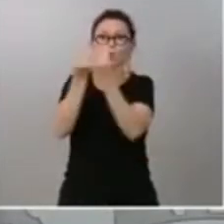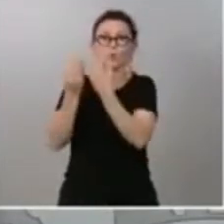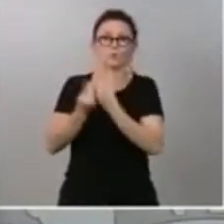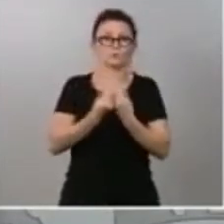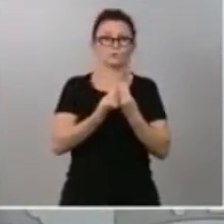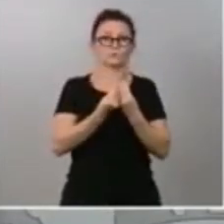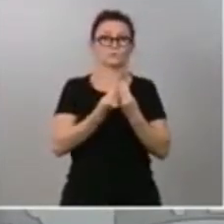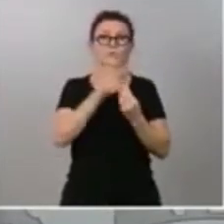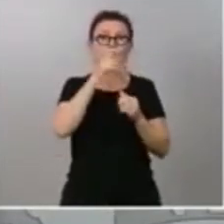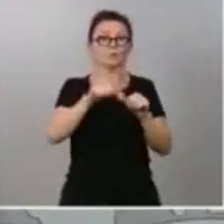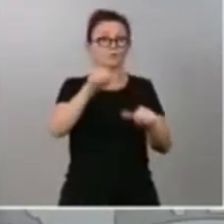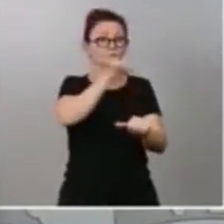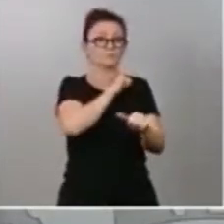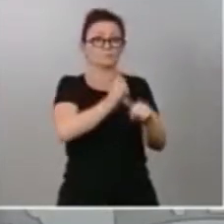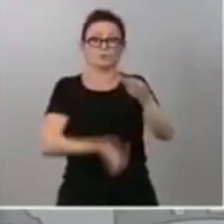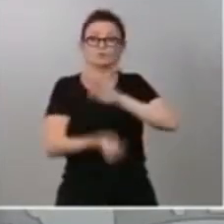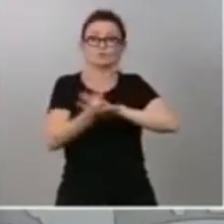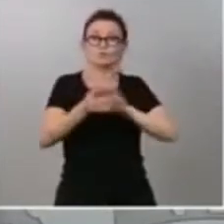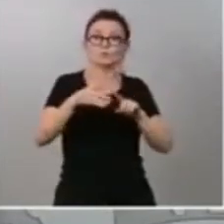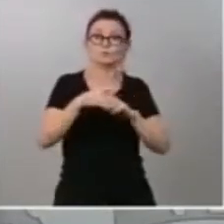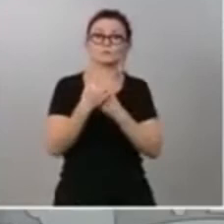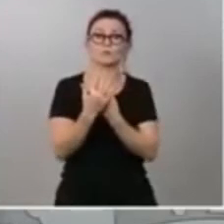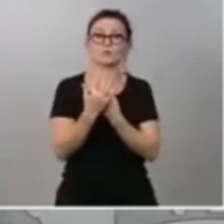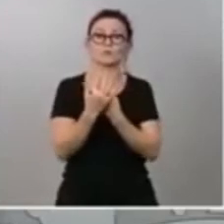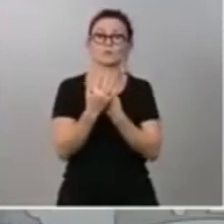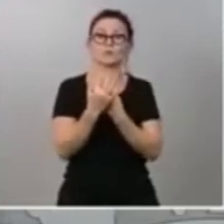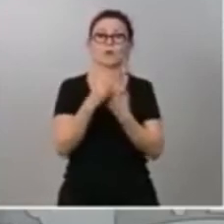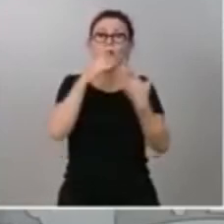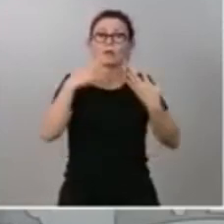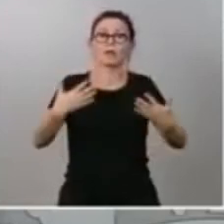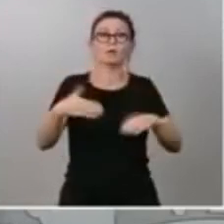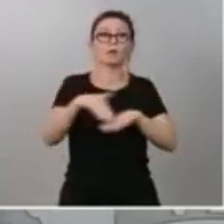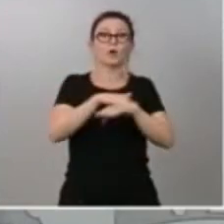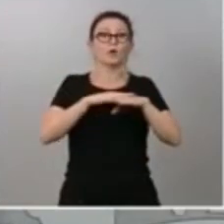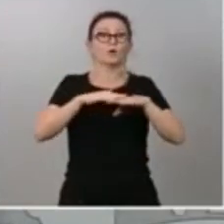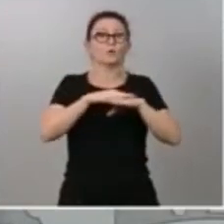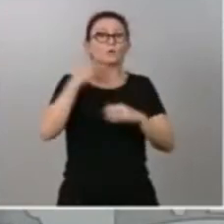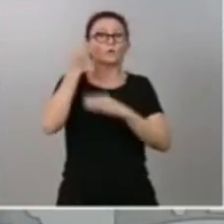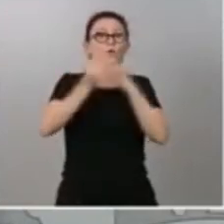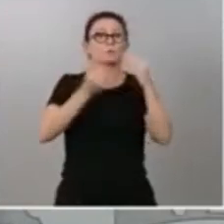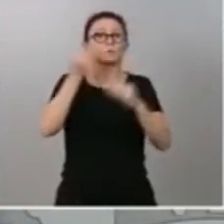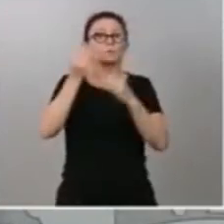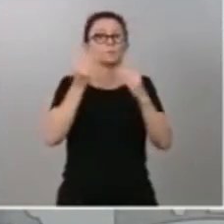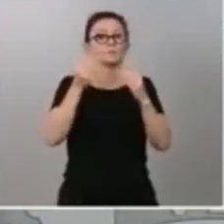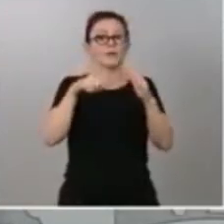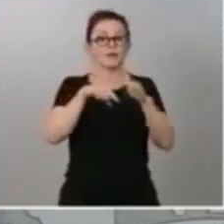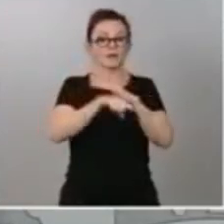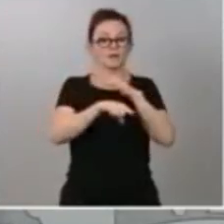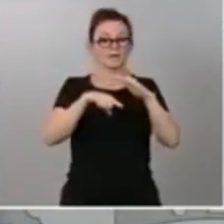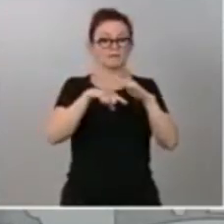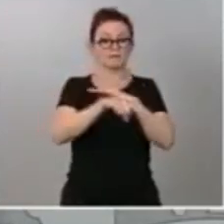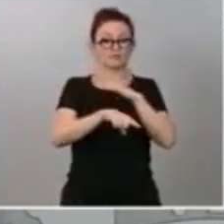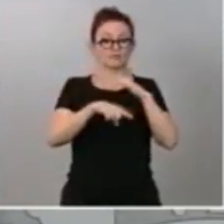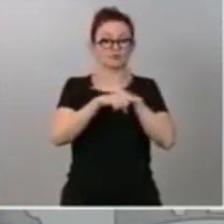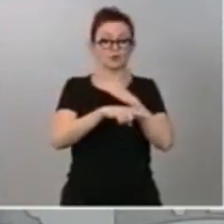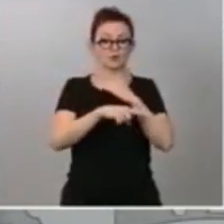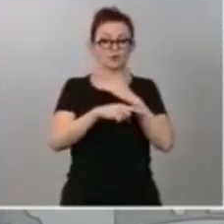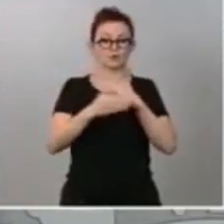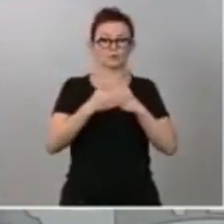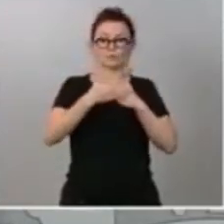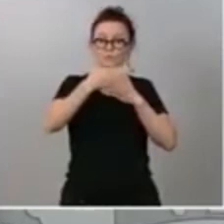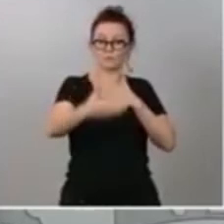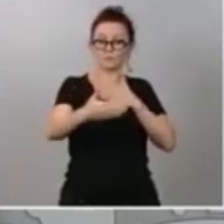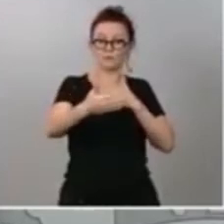gobierno podrá volver a plantearse su gestión en los plazos siempre insuficientes de los intereses